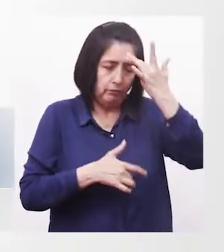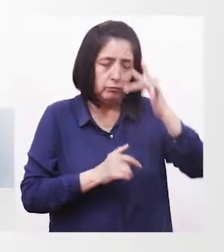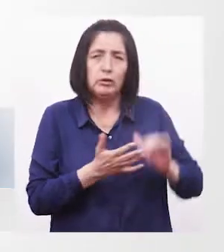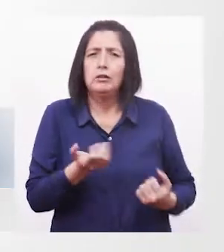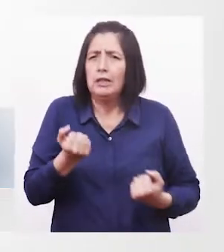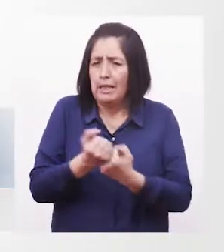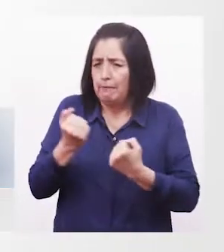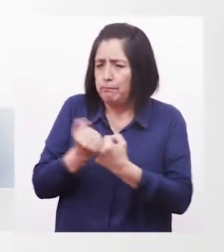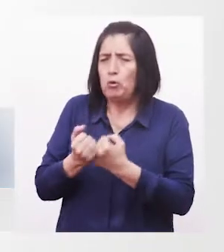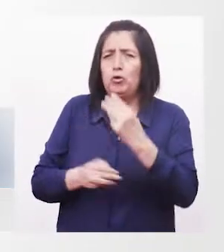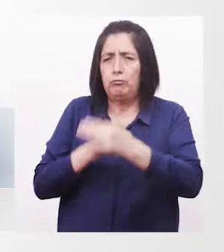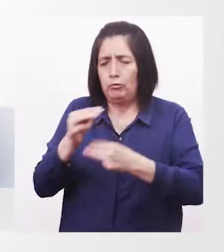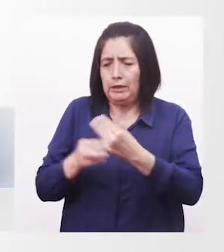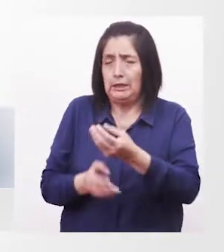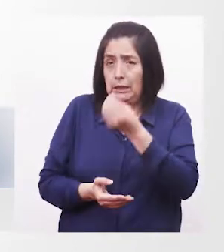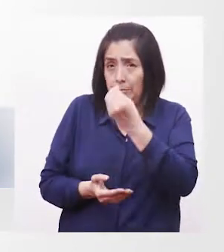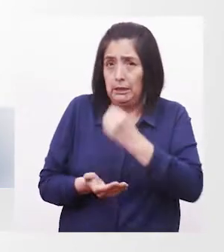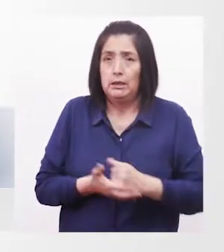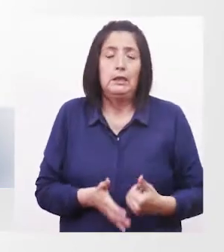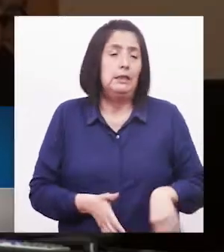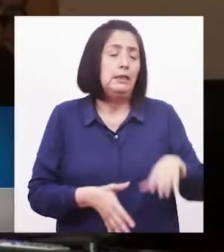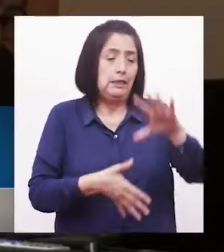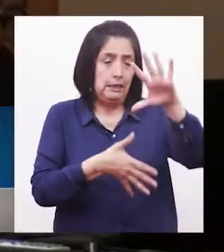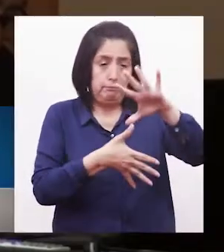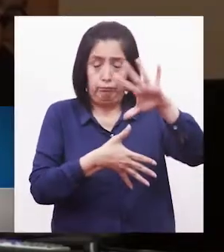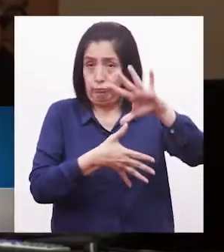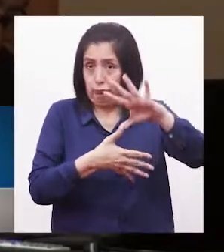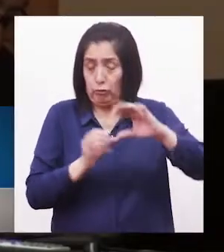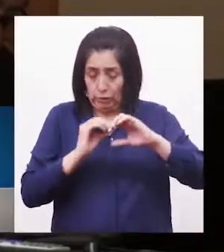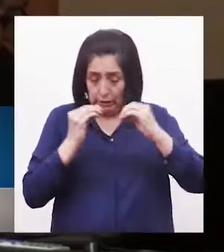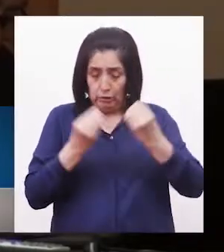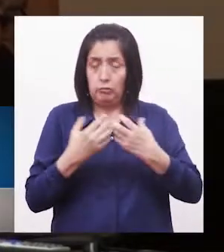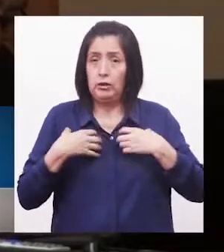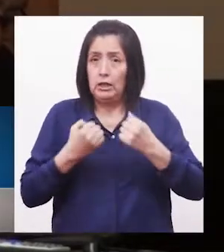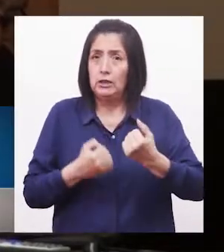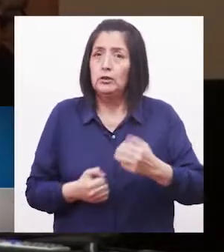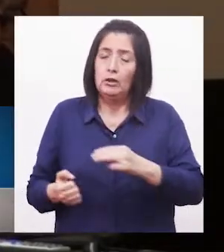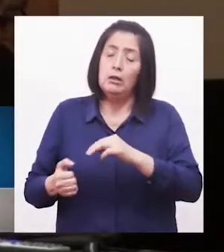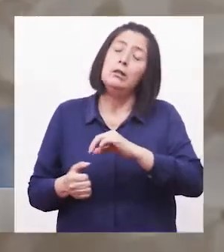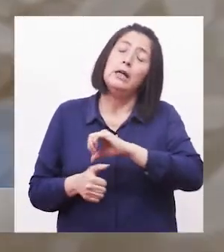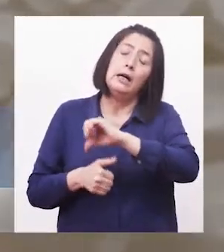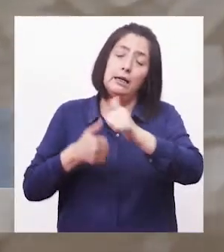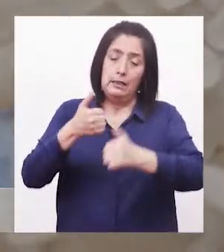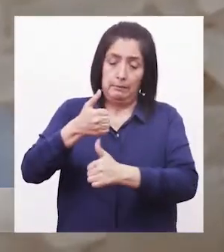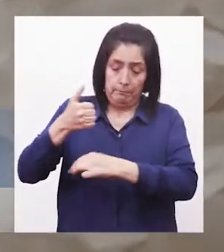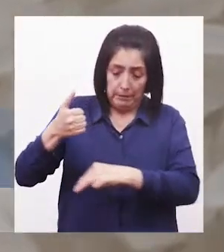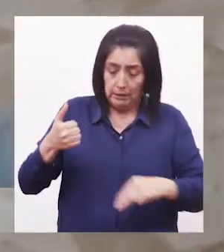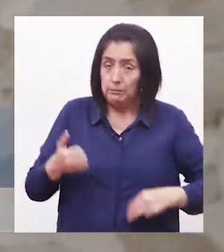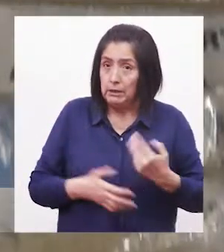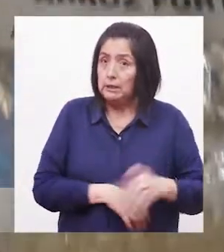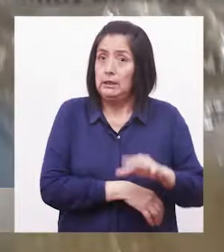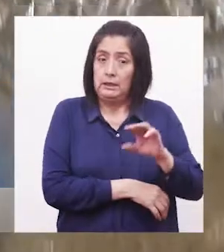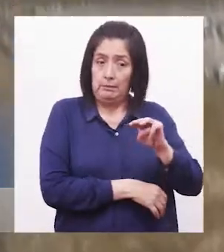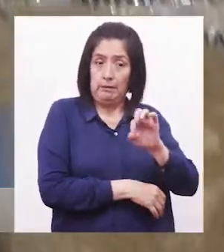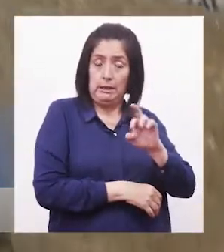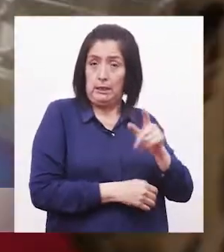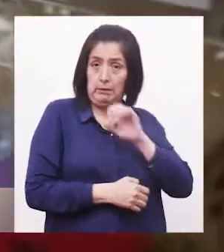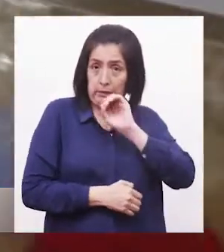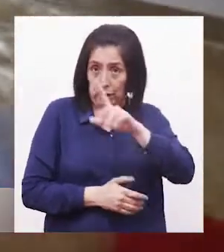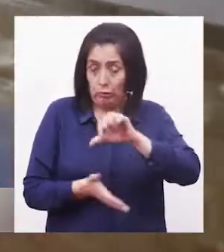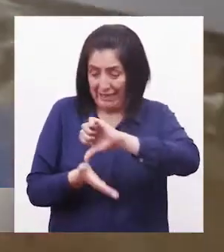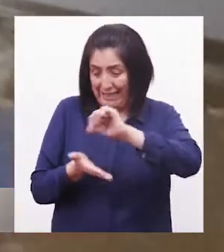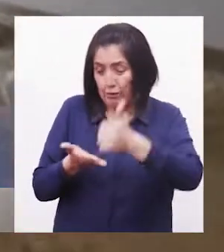Mundial de Alimentos y la Organización Panamericana de la Salud, la viceministra de Salud Pública, María del Carmen Calle, recalcó que el arroz